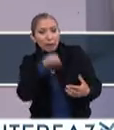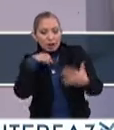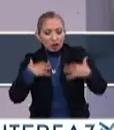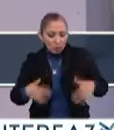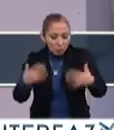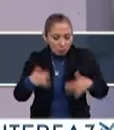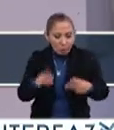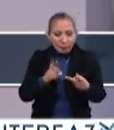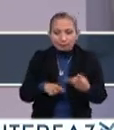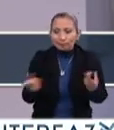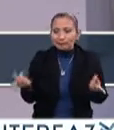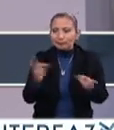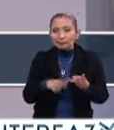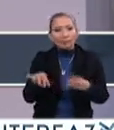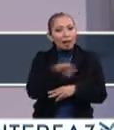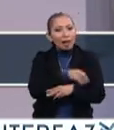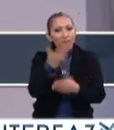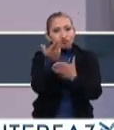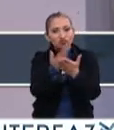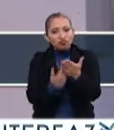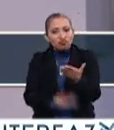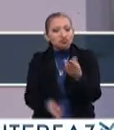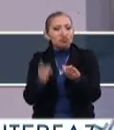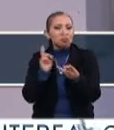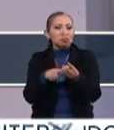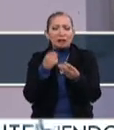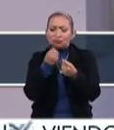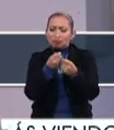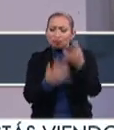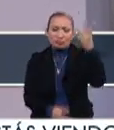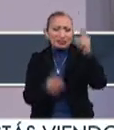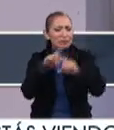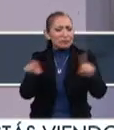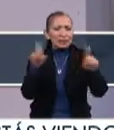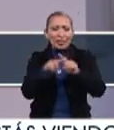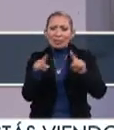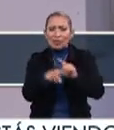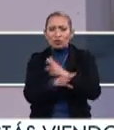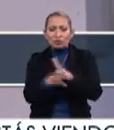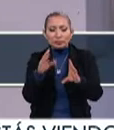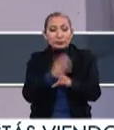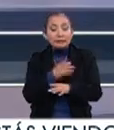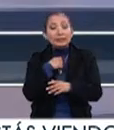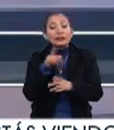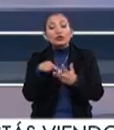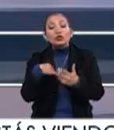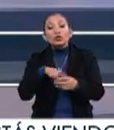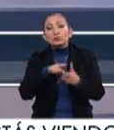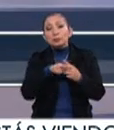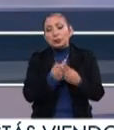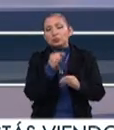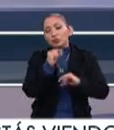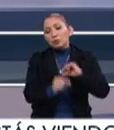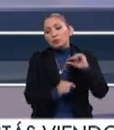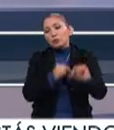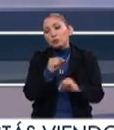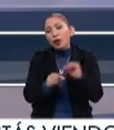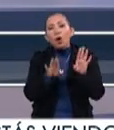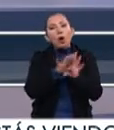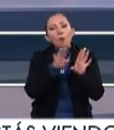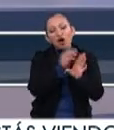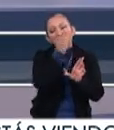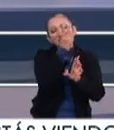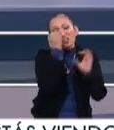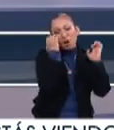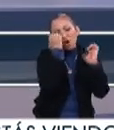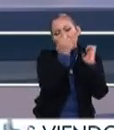textiles, es diseño gráfico, o sea, tienen muchísimo que ofrecer y empezamos poquito a poco, empezamos como con